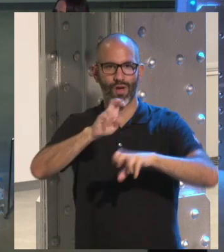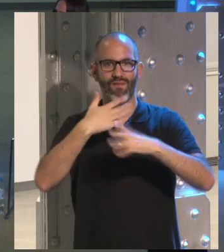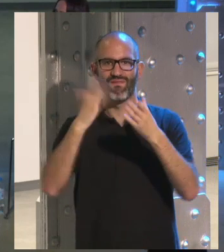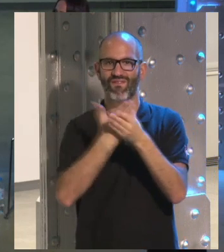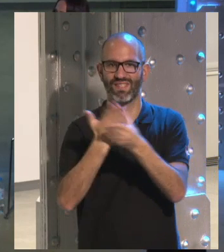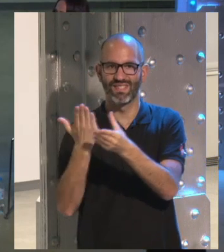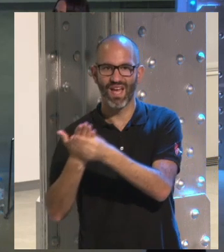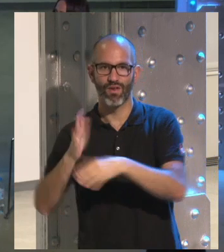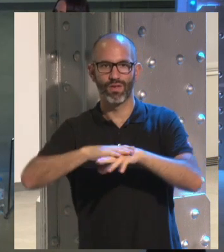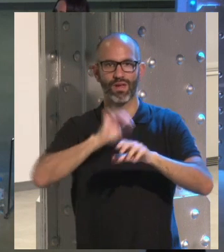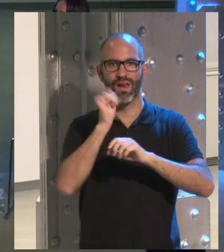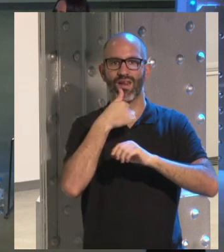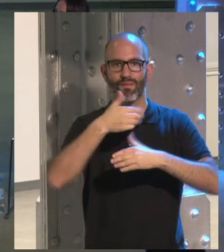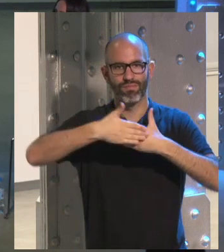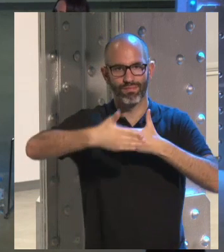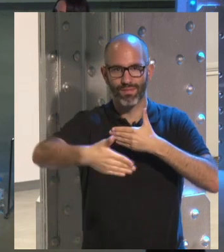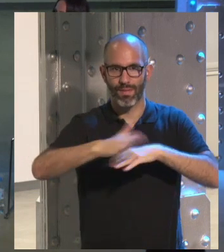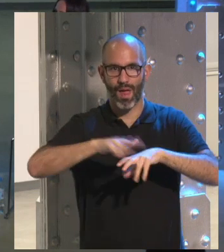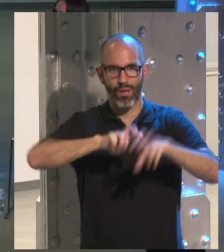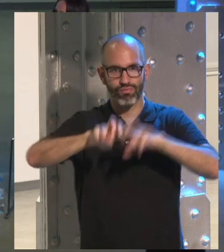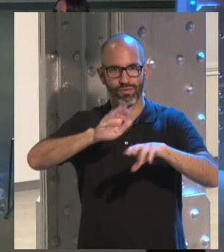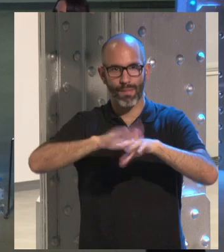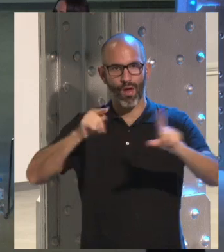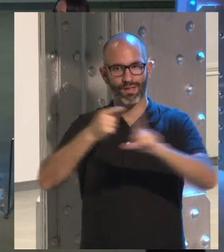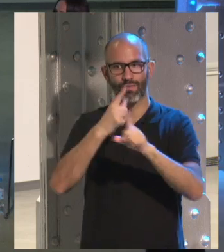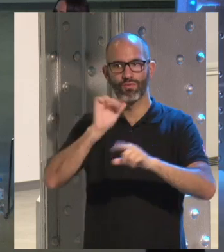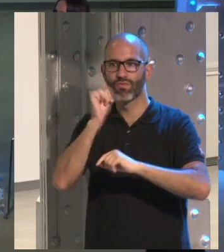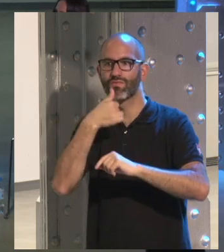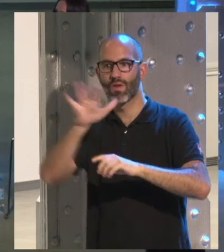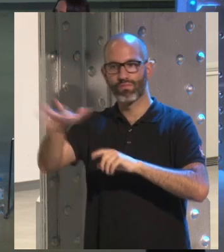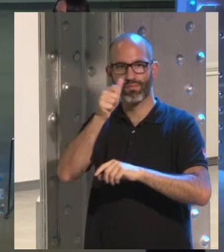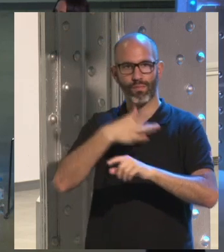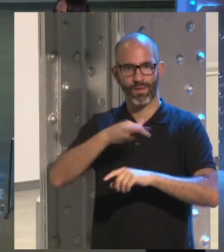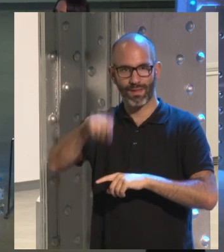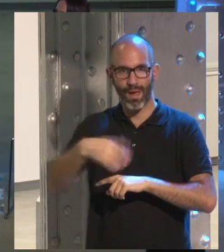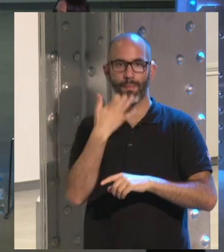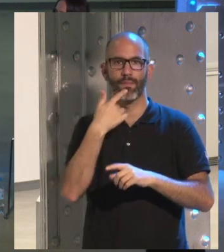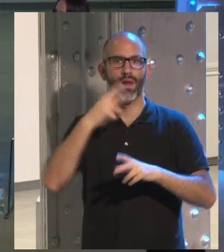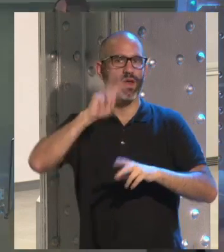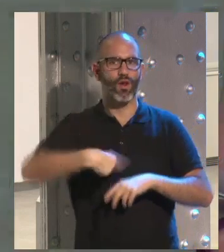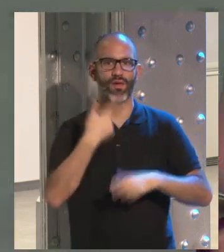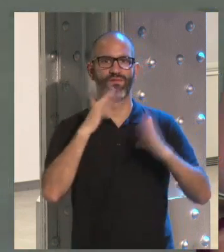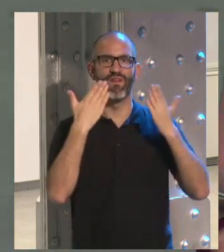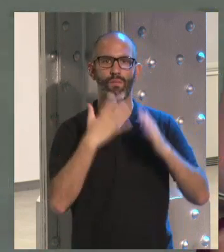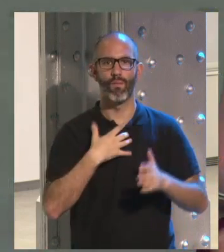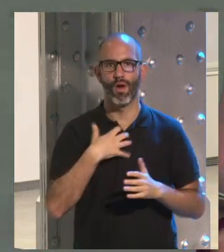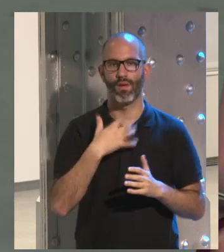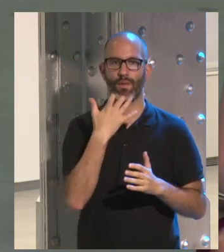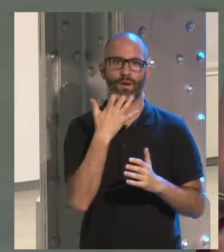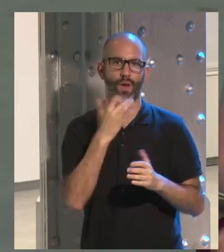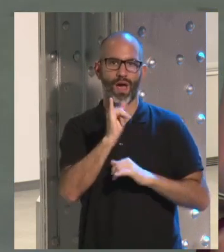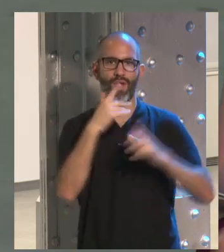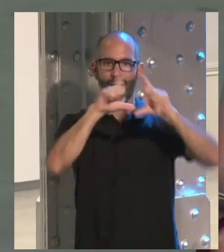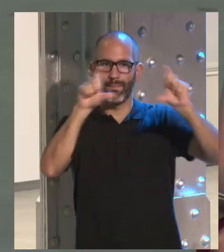ficheros con las claves de acceso y piratearle a la gente las claves. Hay que reconocer que Facebook, por poner un ejemplo, es una